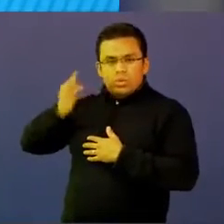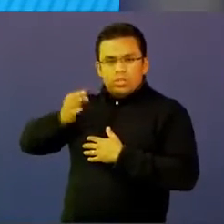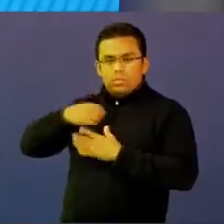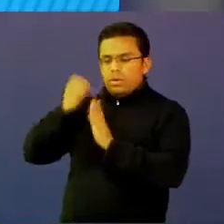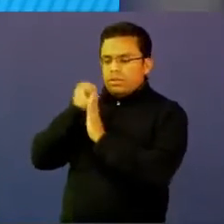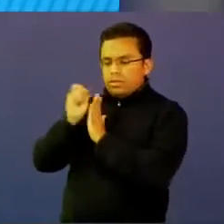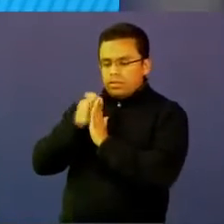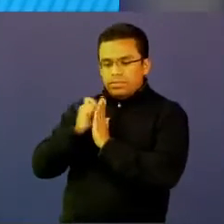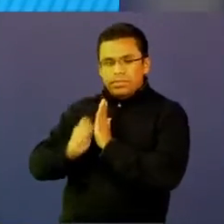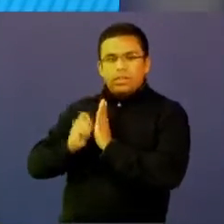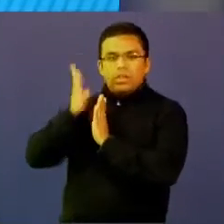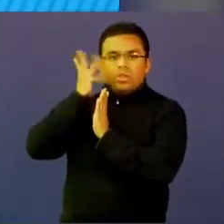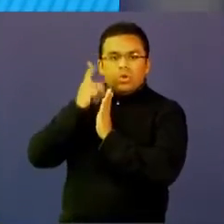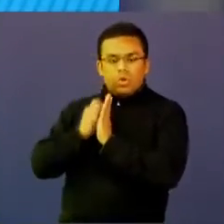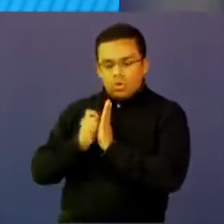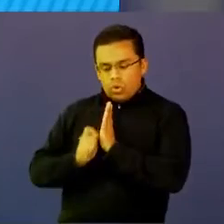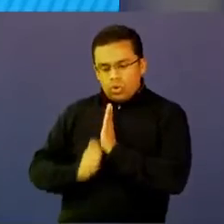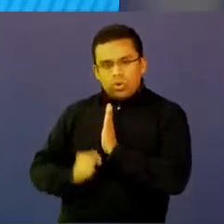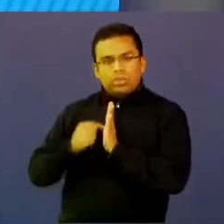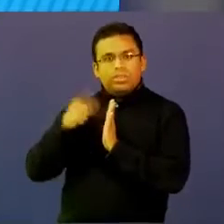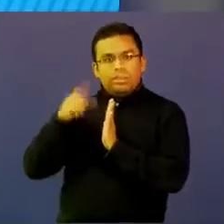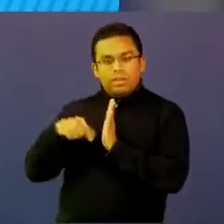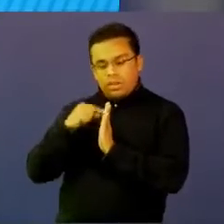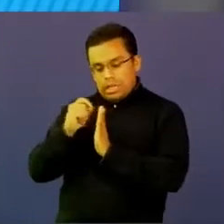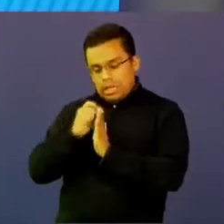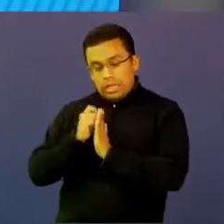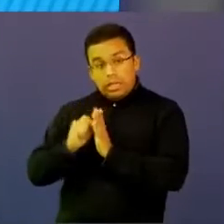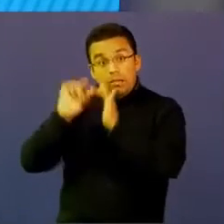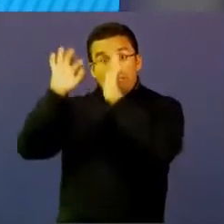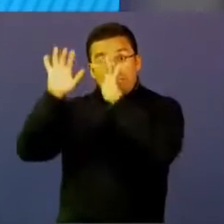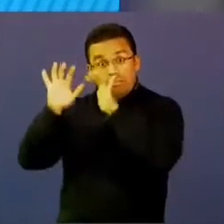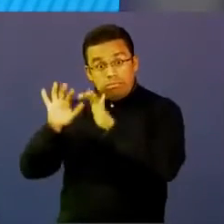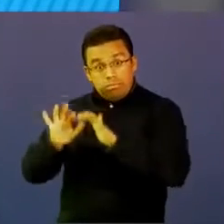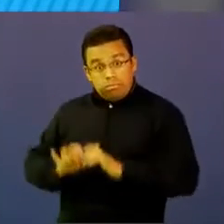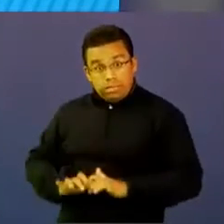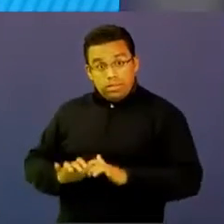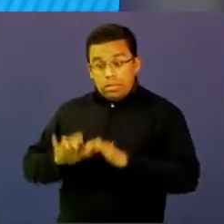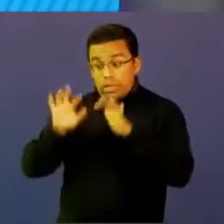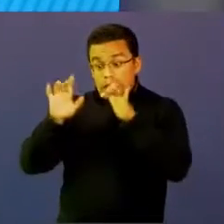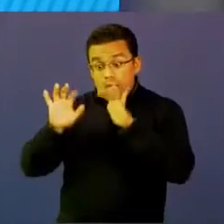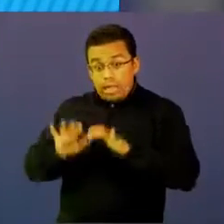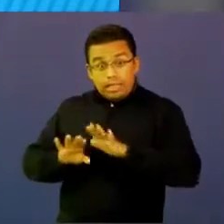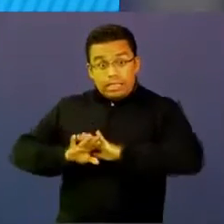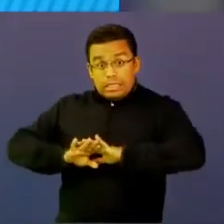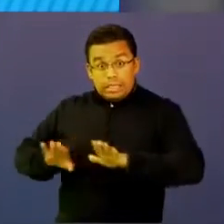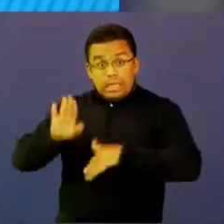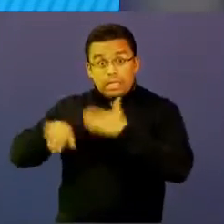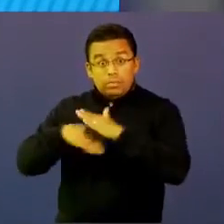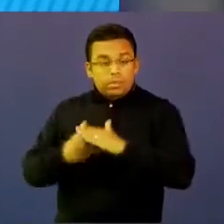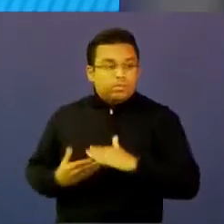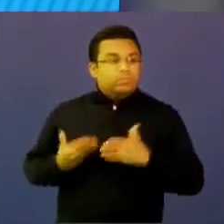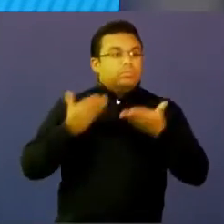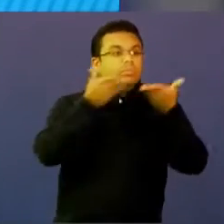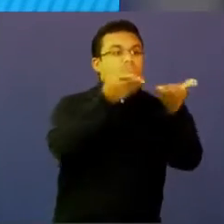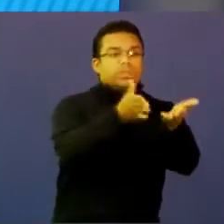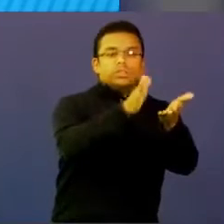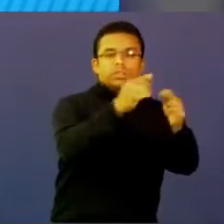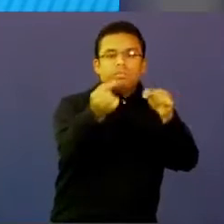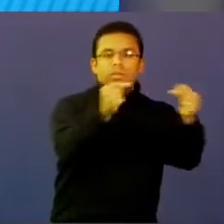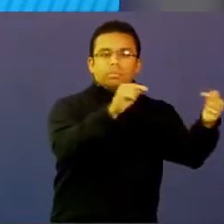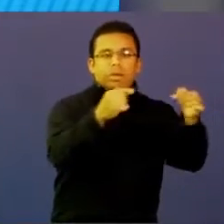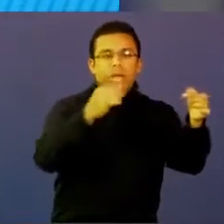y los diarios de campo para empezar a sistematizar lo que hago y poderlo llevar a procesos de discusión académica?